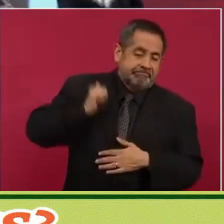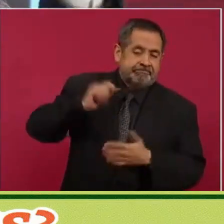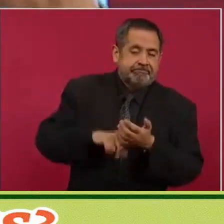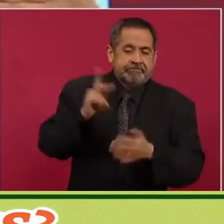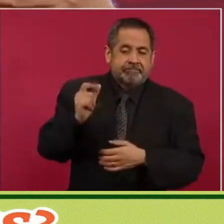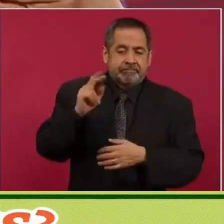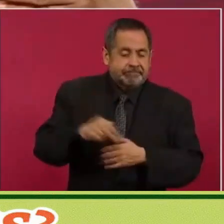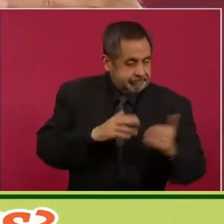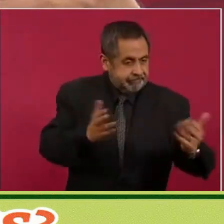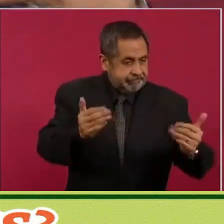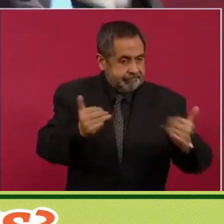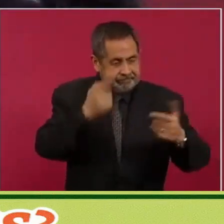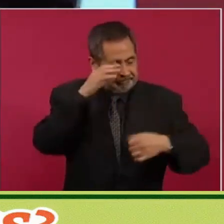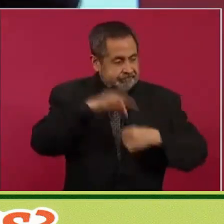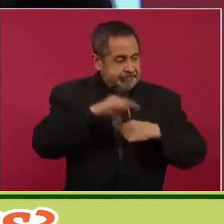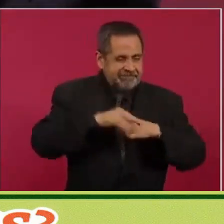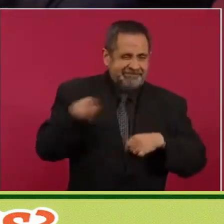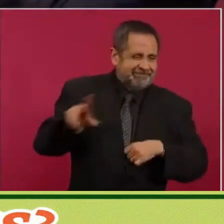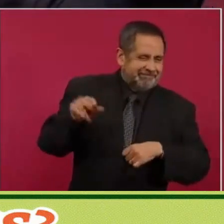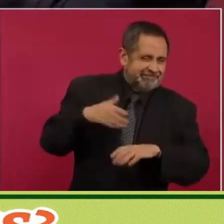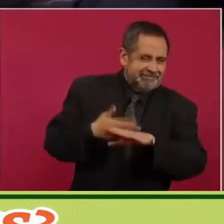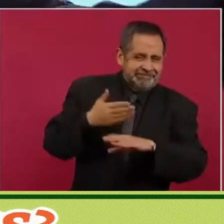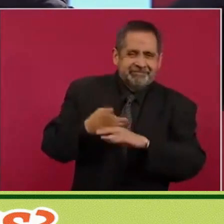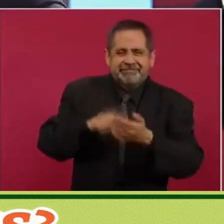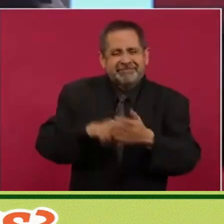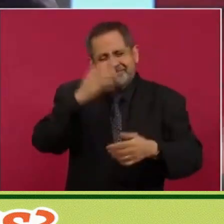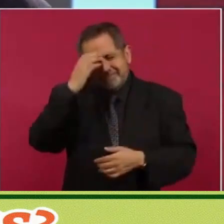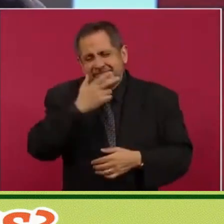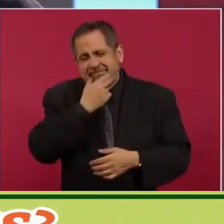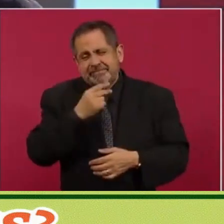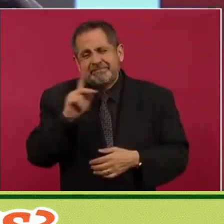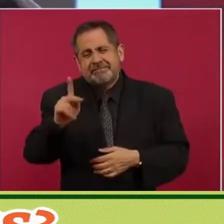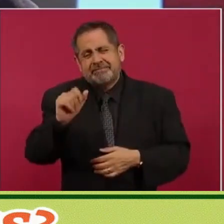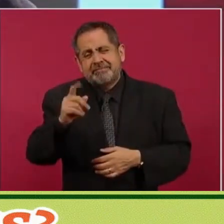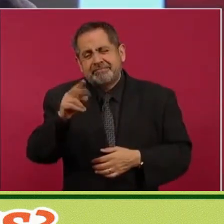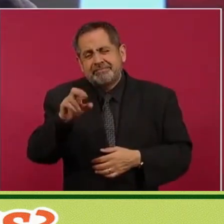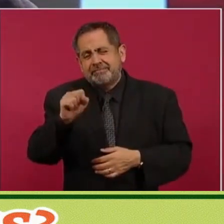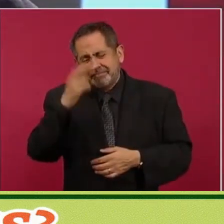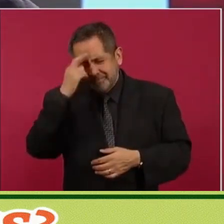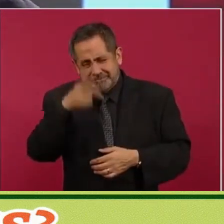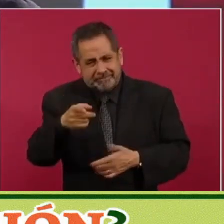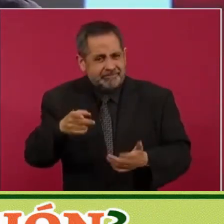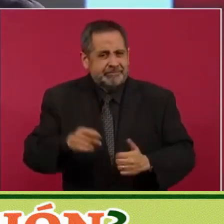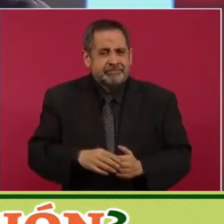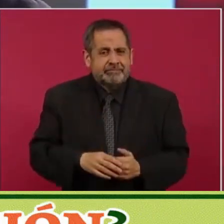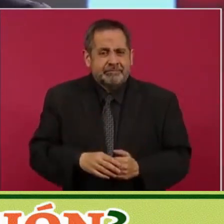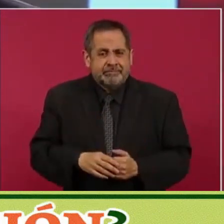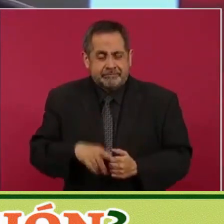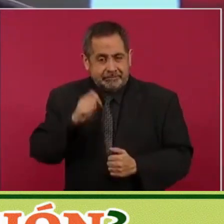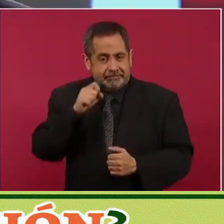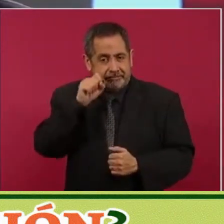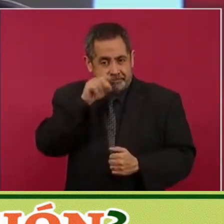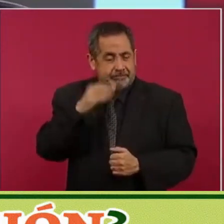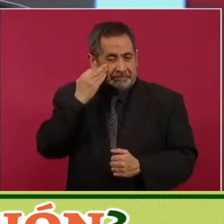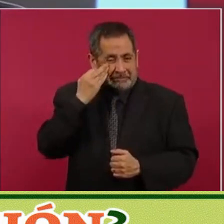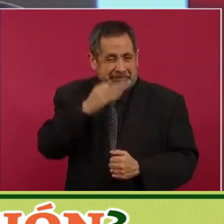gente a votar por ese padrés en esa elección,